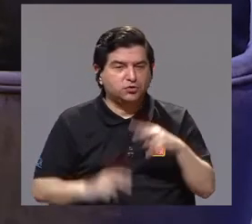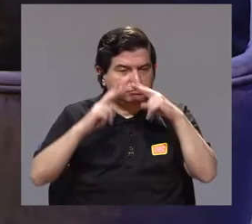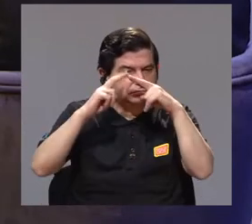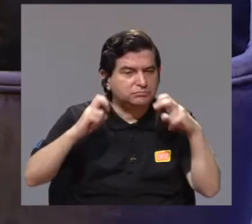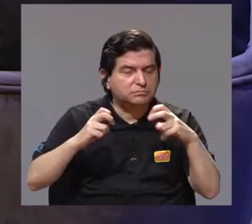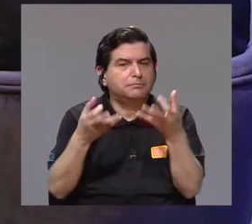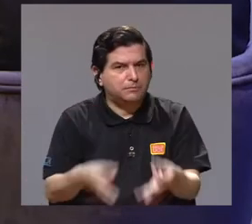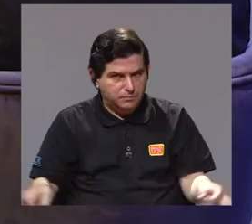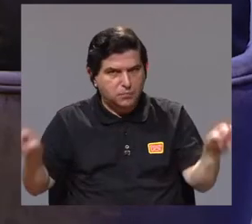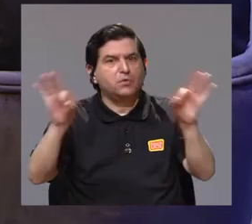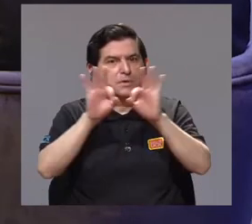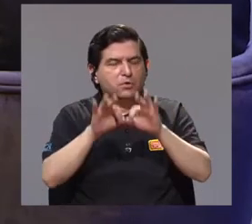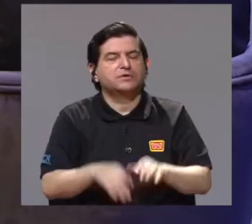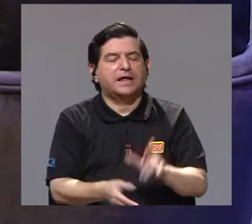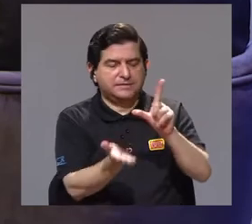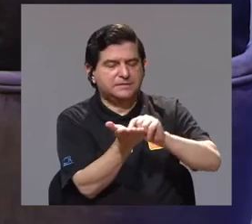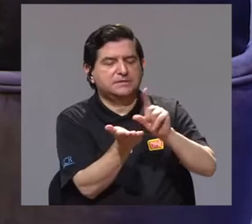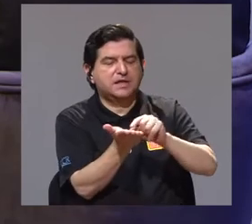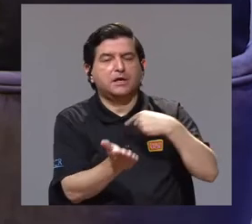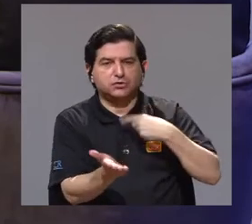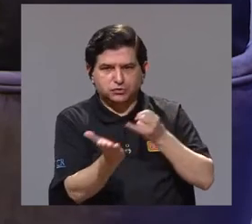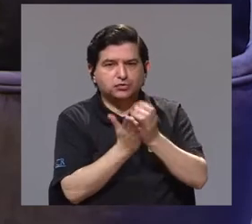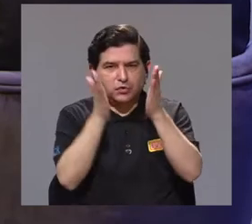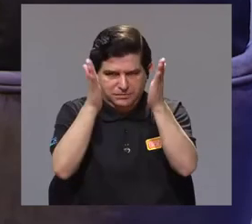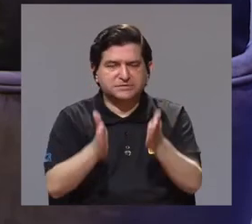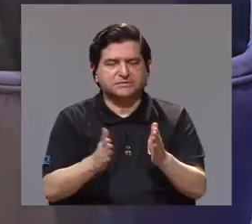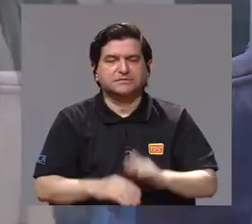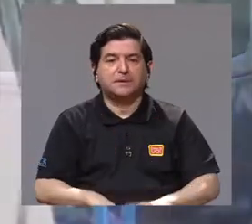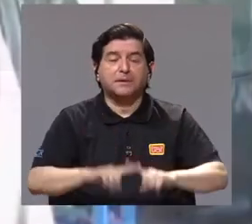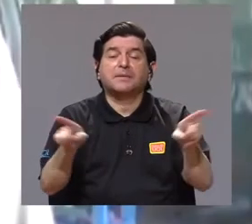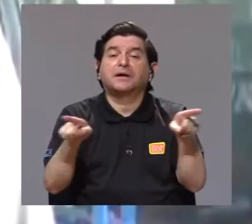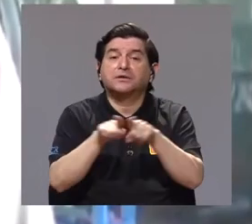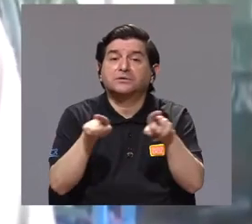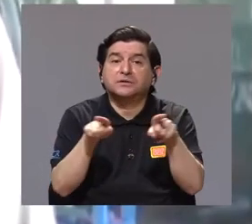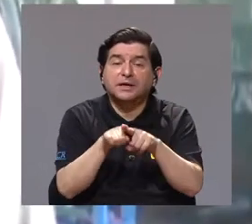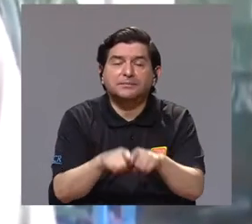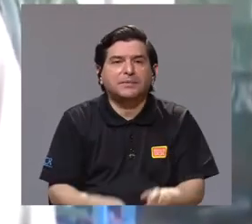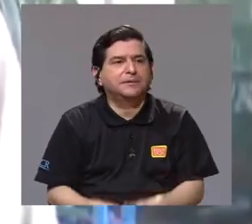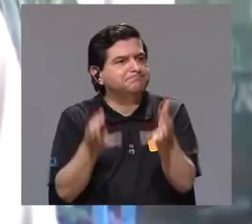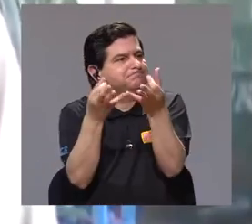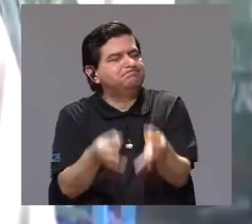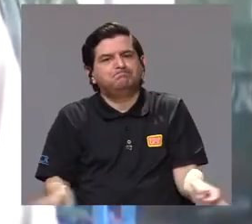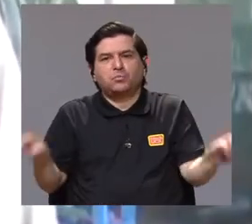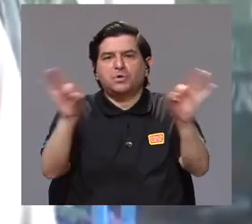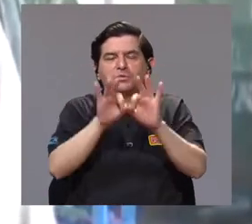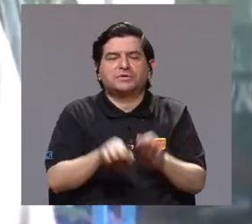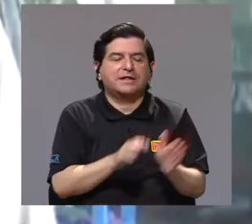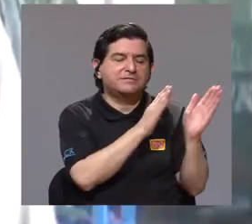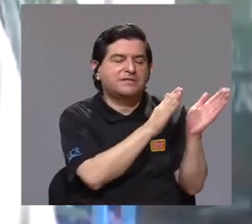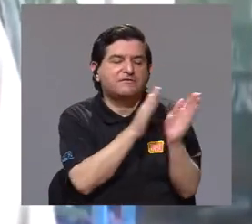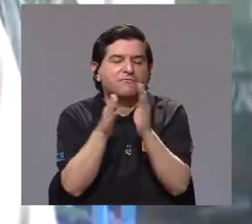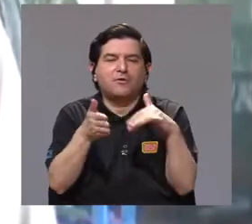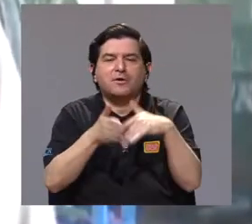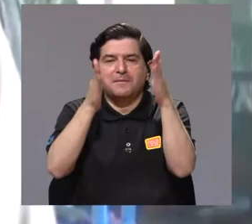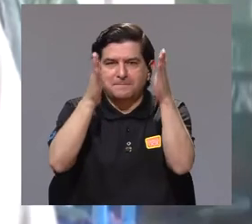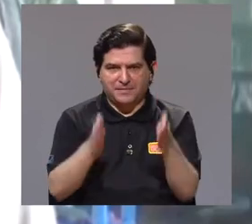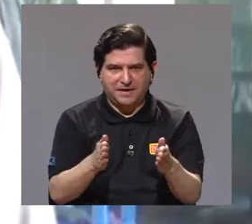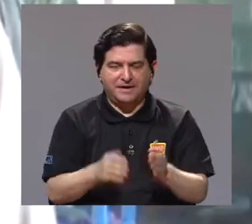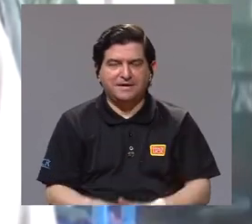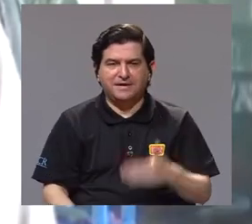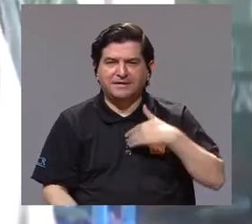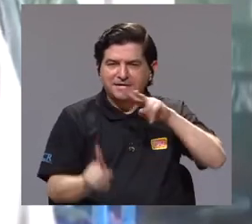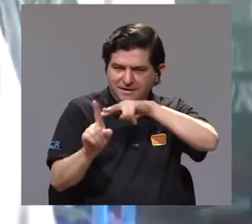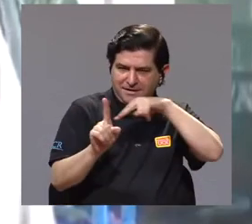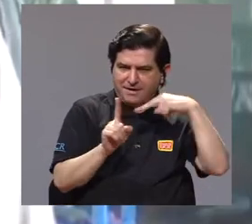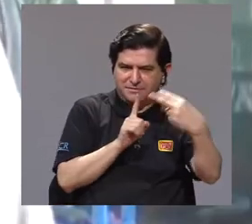forma en que yo lo veo. Para mí es importantísimo publicar. Yo soy un investigador. Pero para mí también es sumamente importante formar estudiantes.